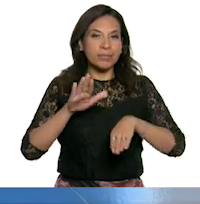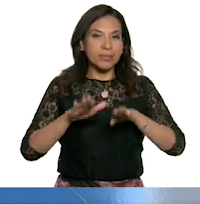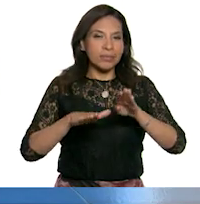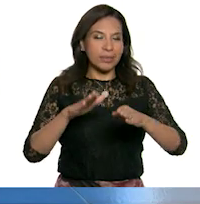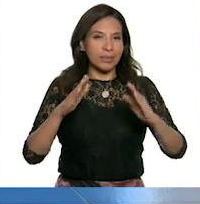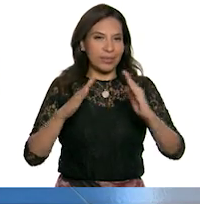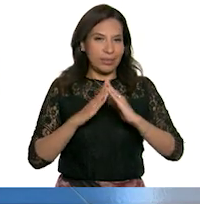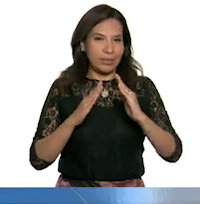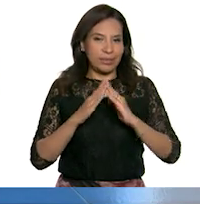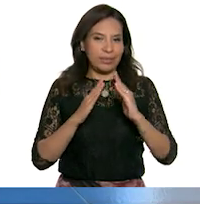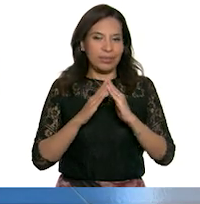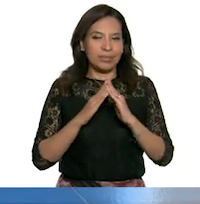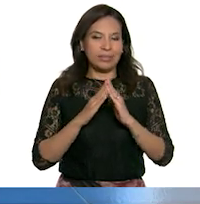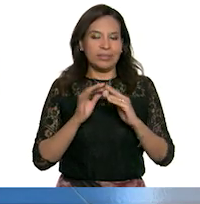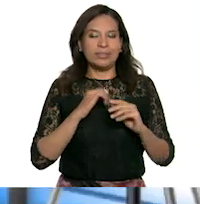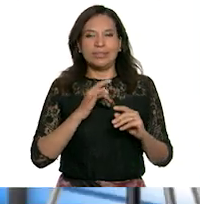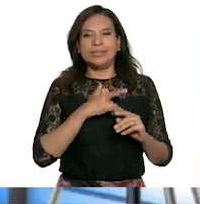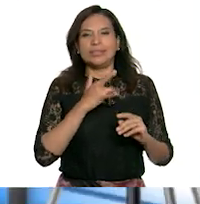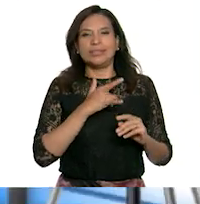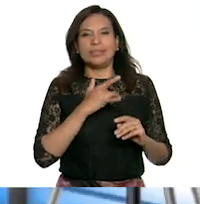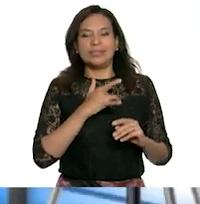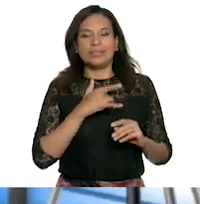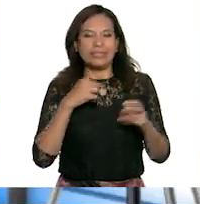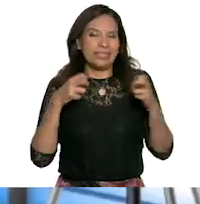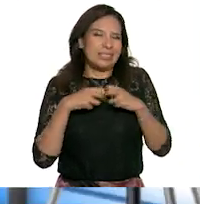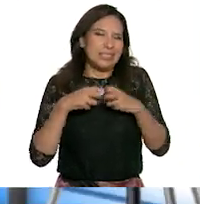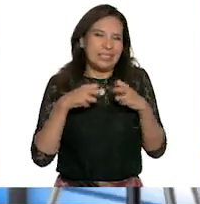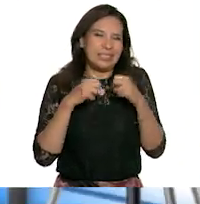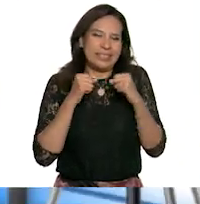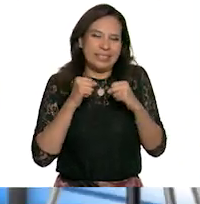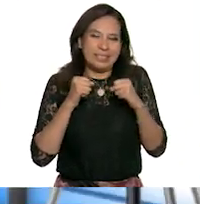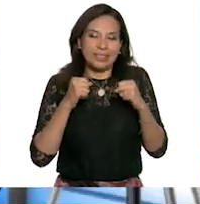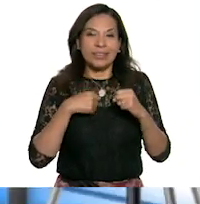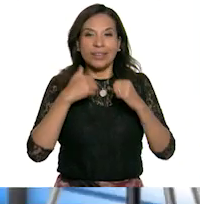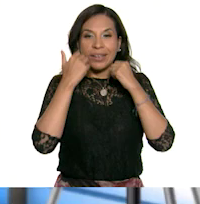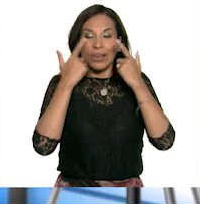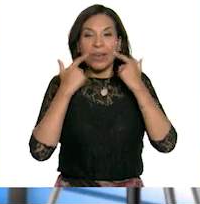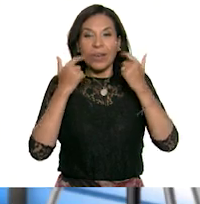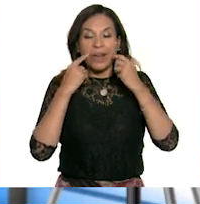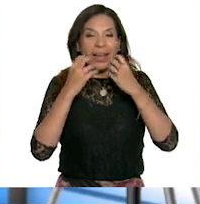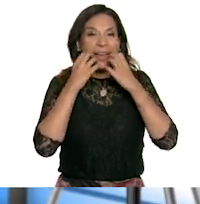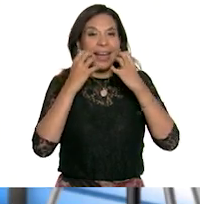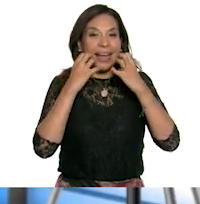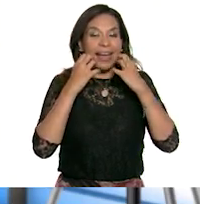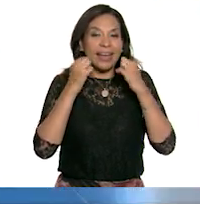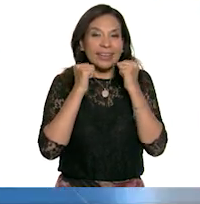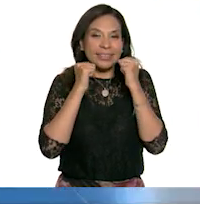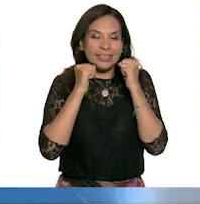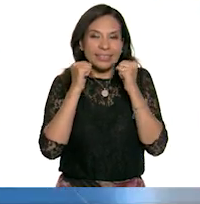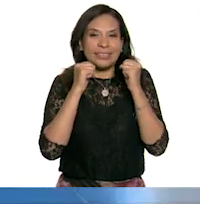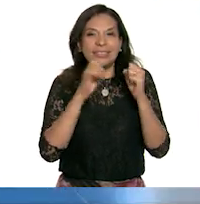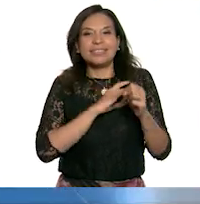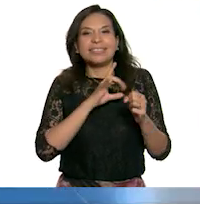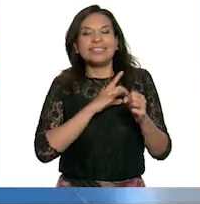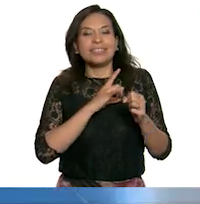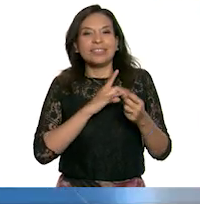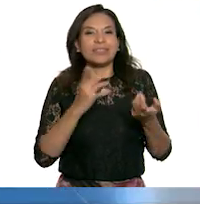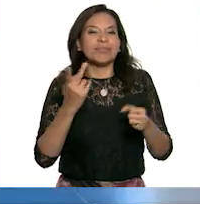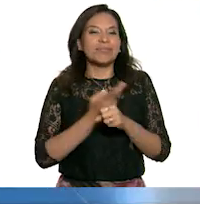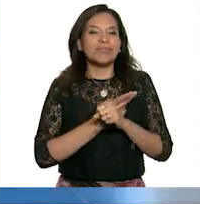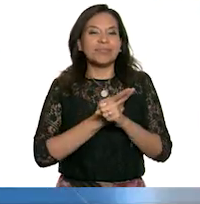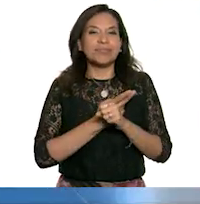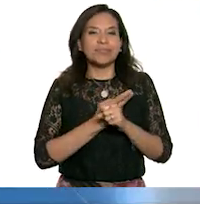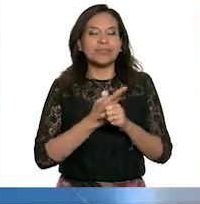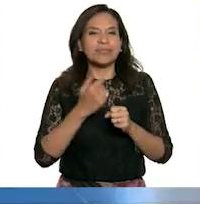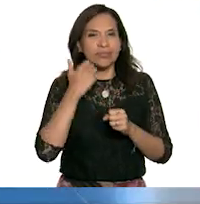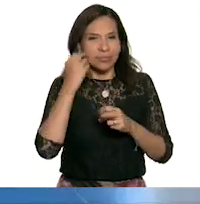de la casa. ¡Ay! ¡Ay! ¡Ay! Y entré en pánico. ¡Quería llorar y gritar! ¡Ah! ¡Calma, calma, Panchito! ¡Ay, ay, ay!